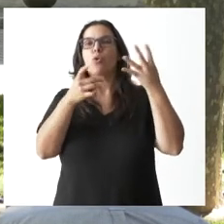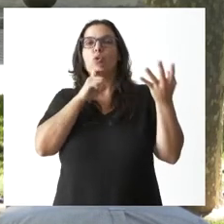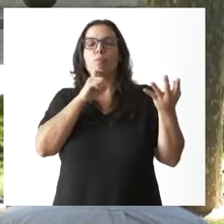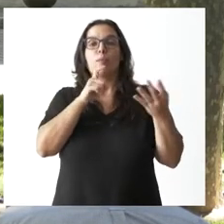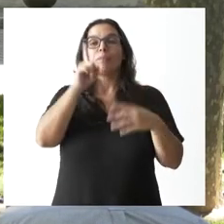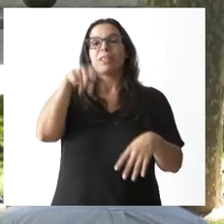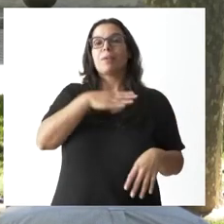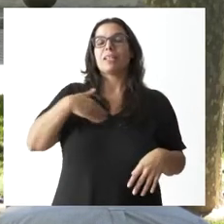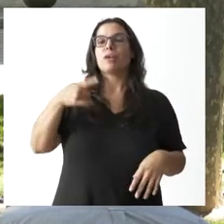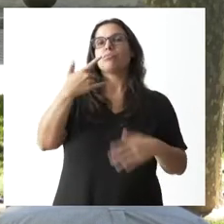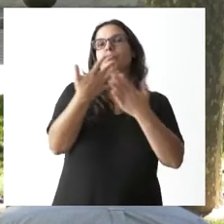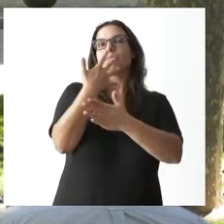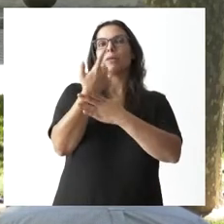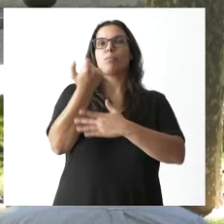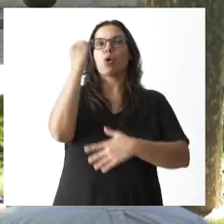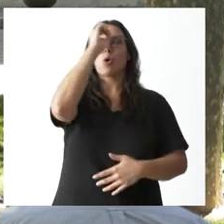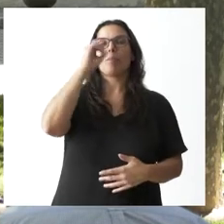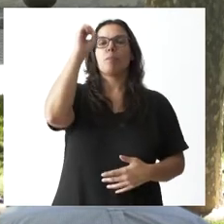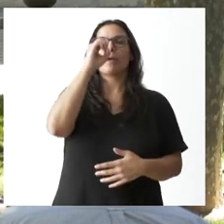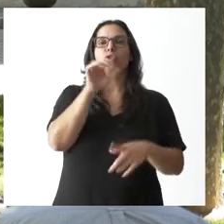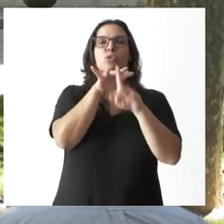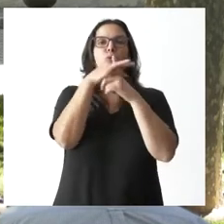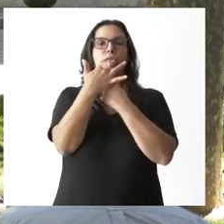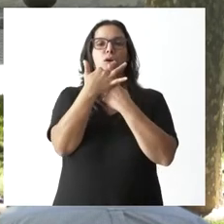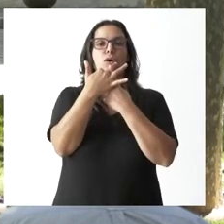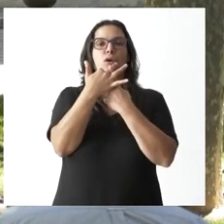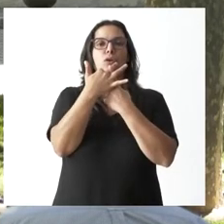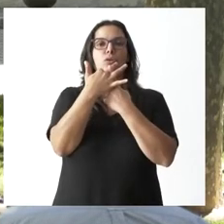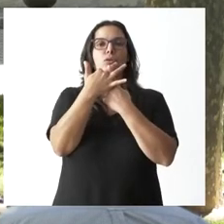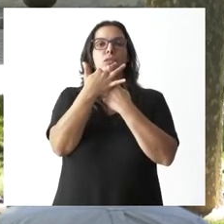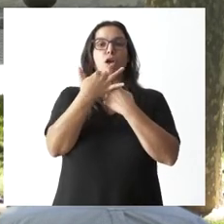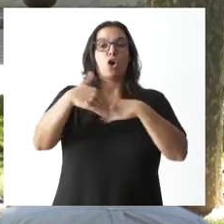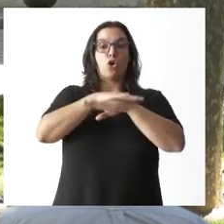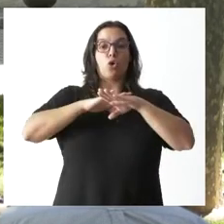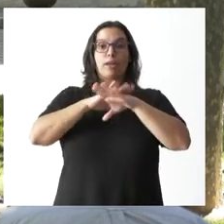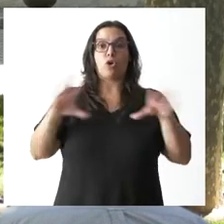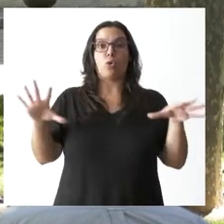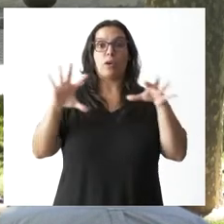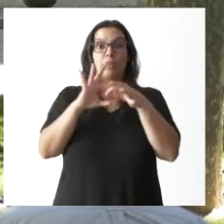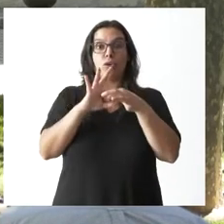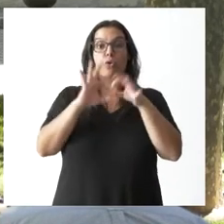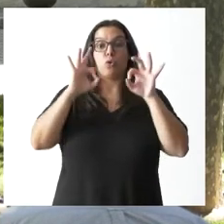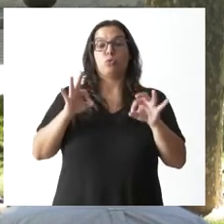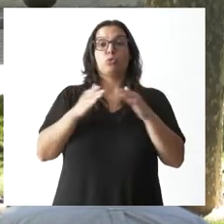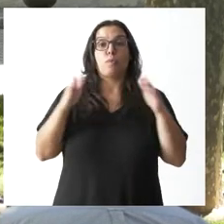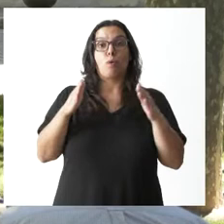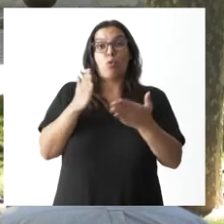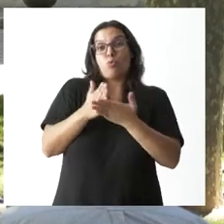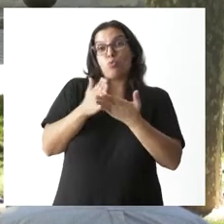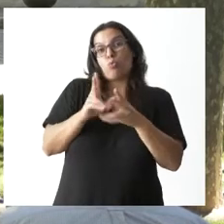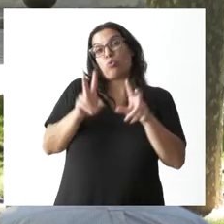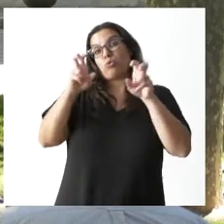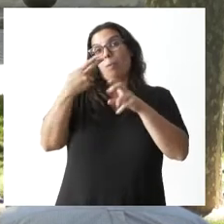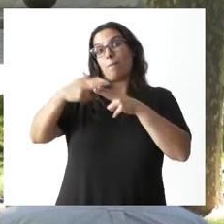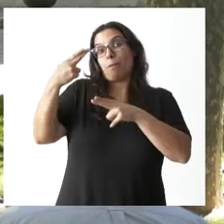análisis de cuál es el estado de salud de la coalición. Estamos en el inicio del curso. No sé cómo ha